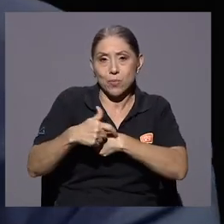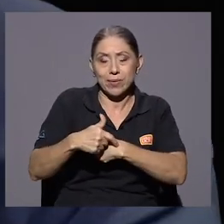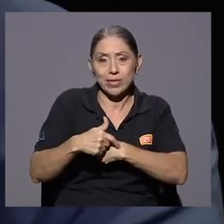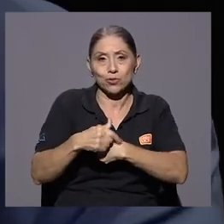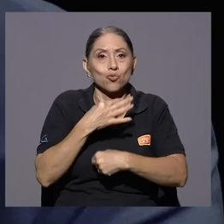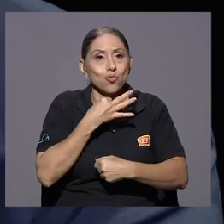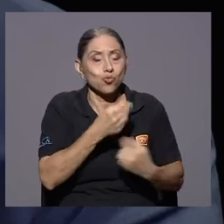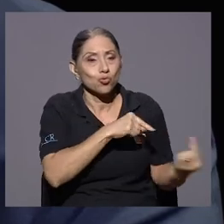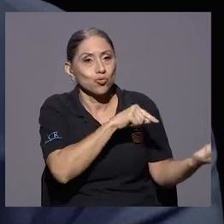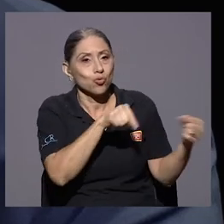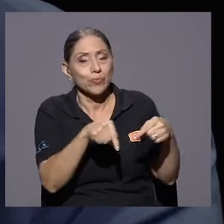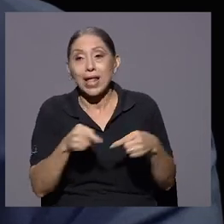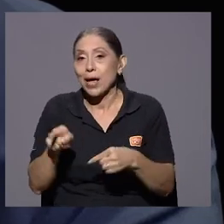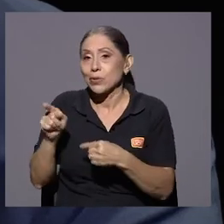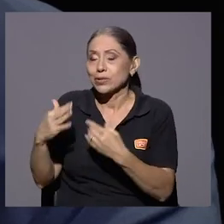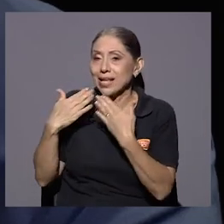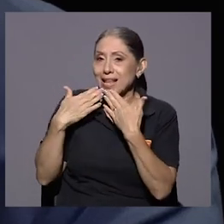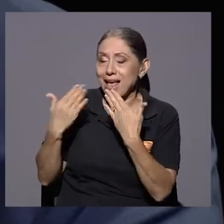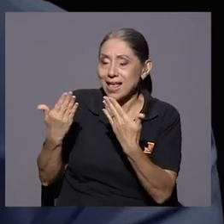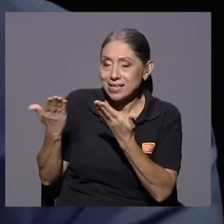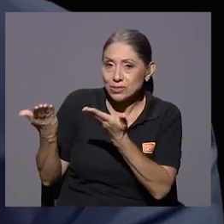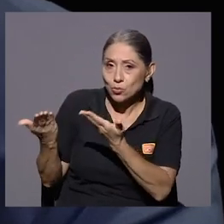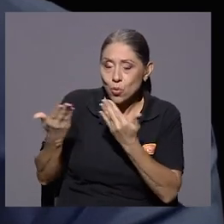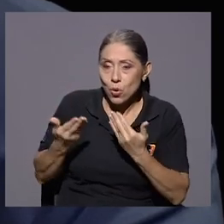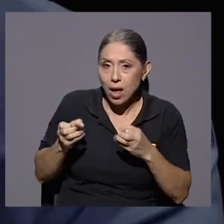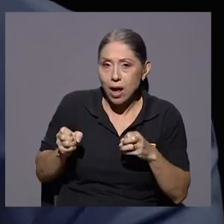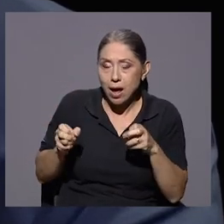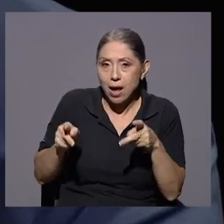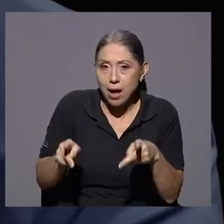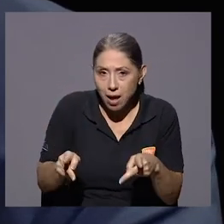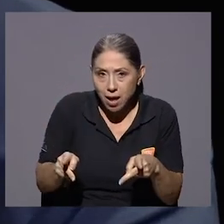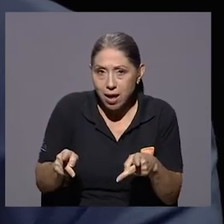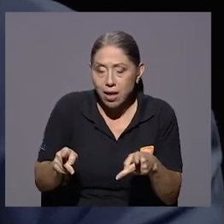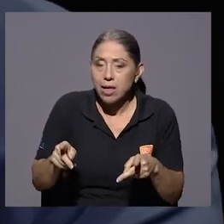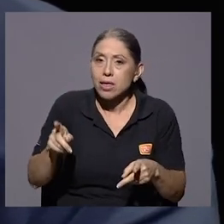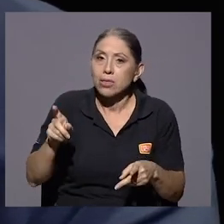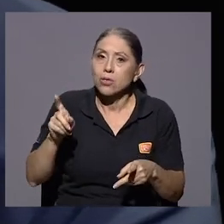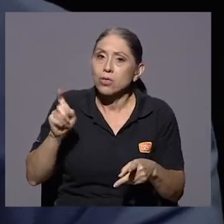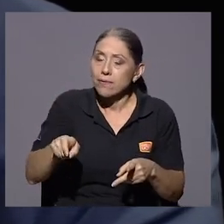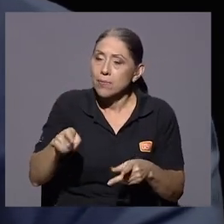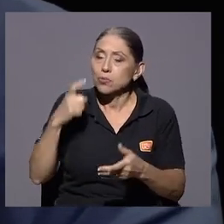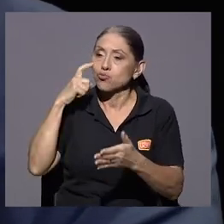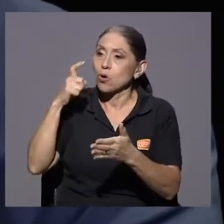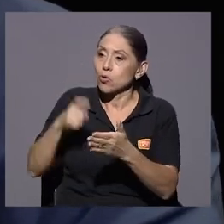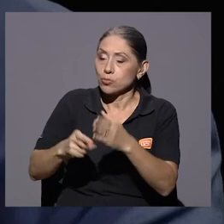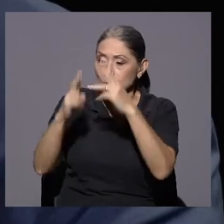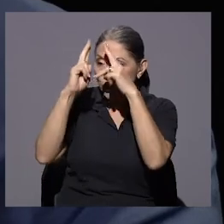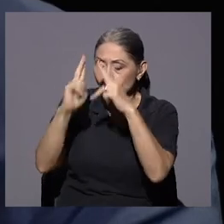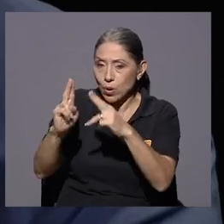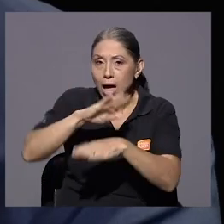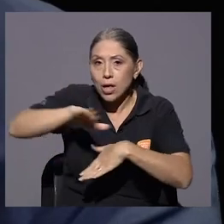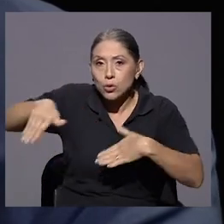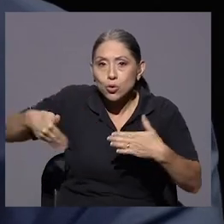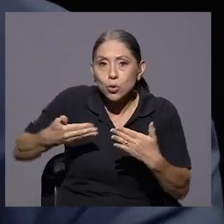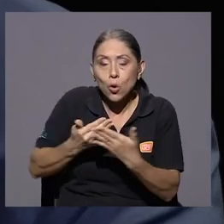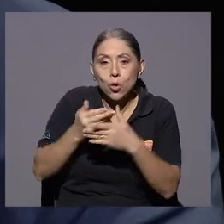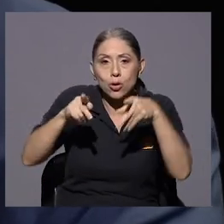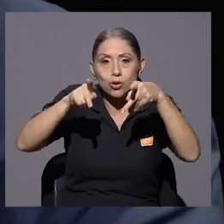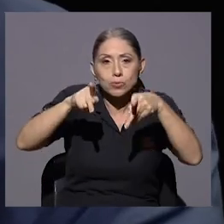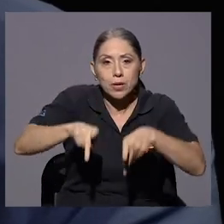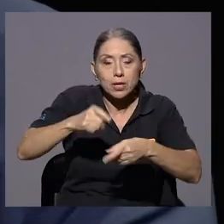A usted, don Marlon, le agradezco este espacio, ¿verdad?, en donde se les demos este homenaje y reconocimiento a todos los funcionarios de la institución,